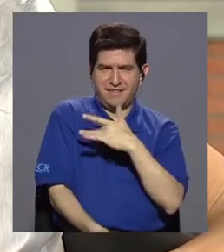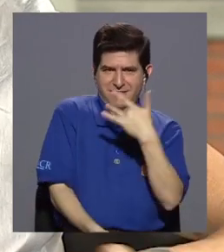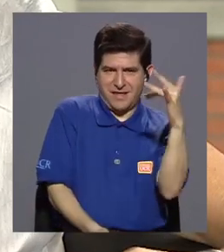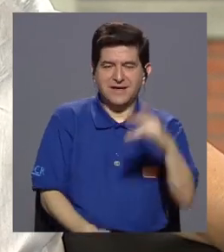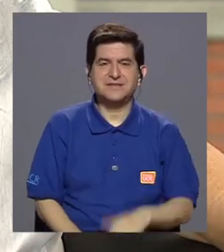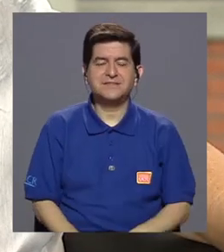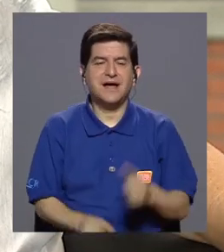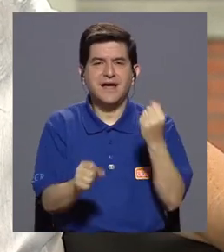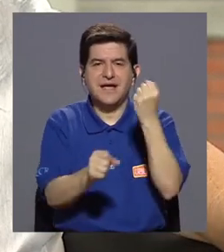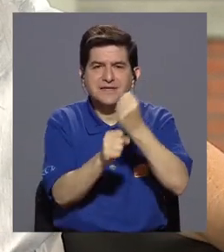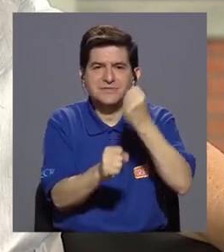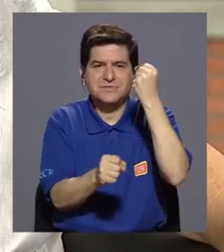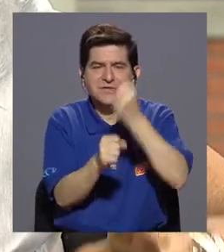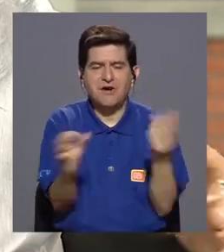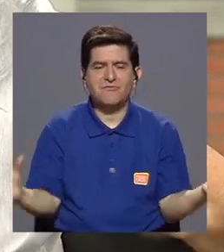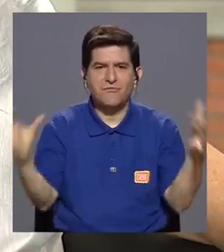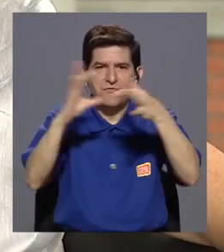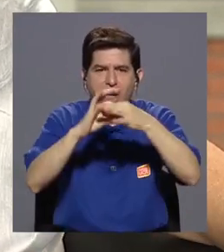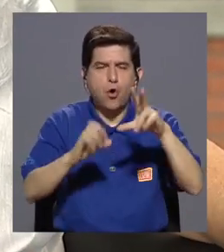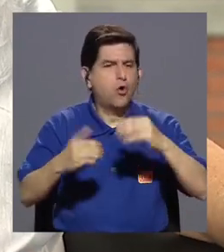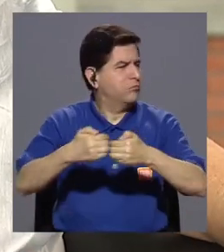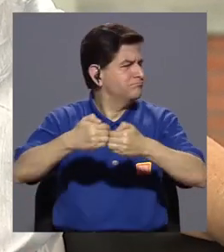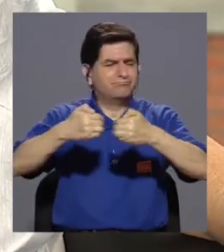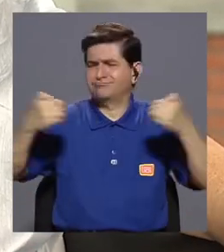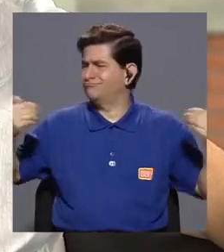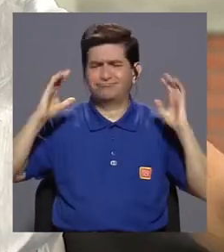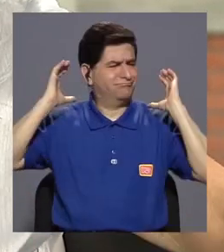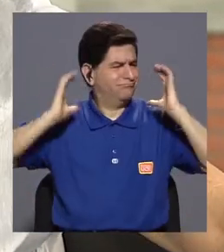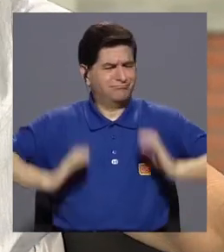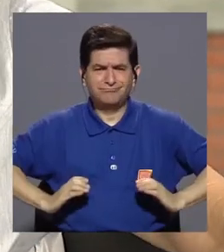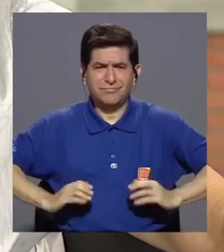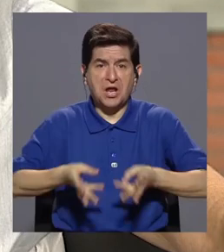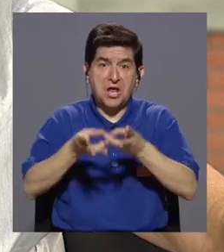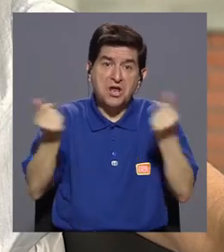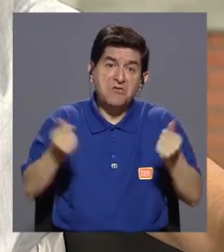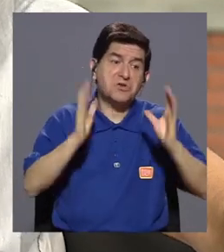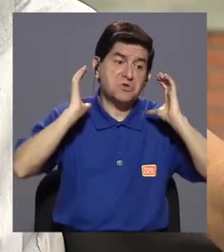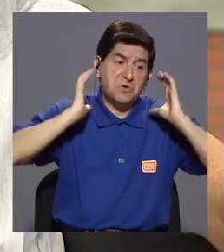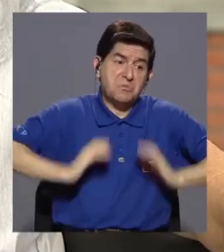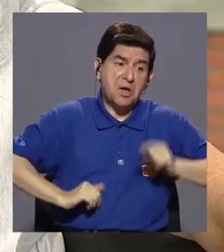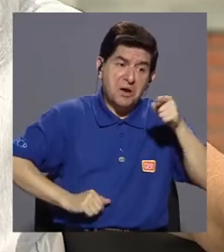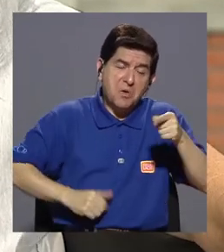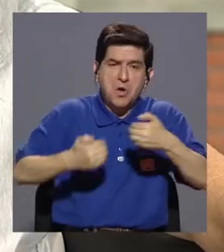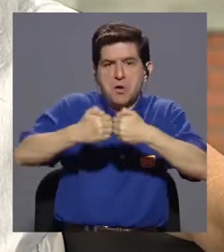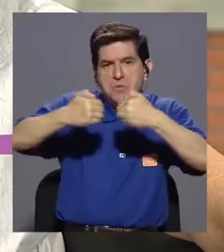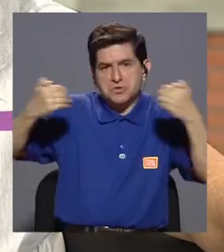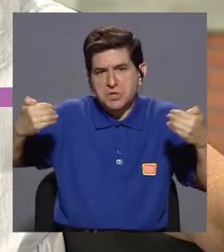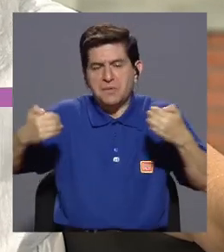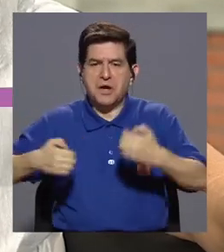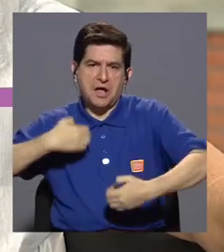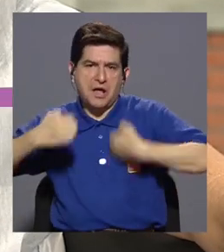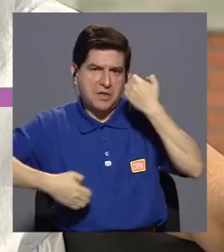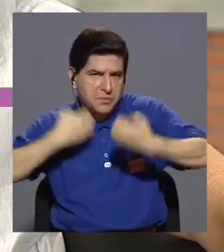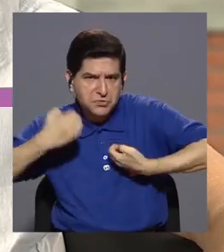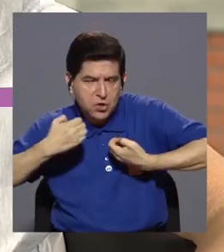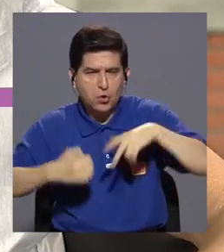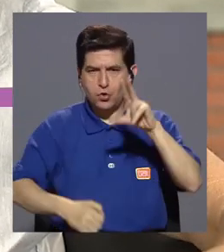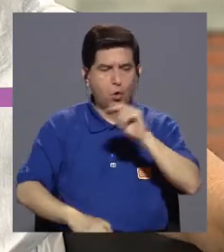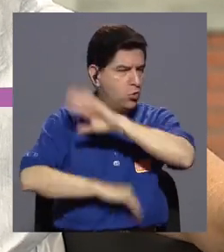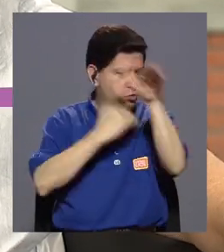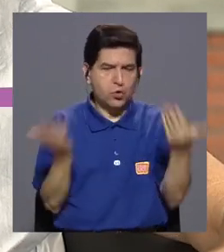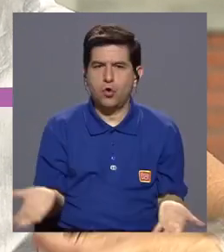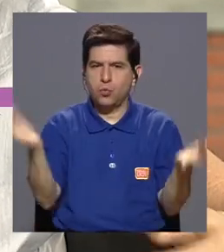trabajar conjuntamente, no ver por separado el cuerpo y resolver lo del cuerpo por separado las emociones, no,